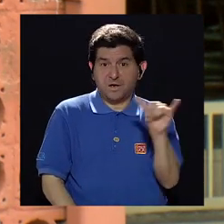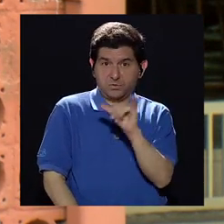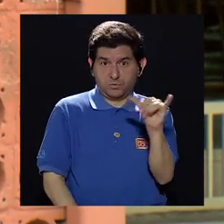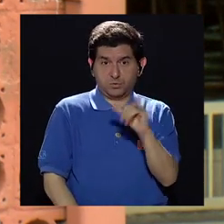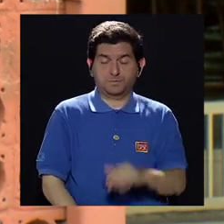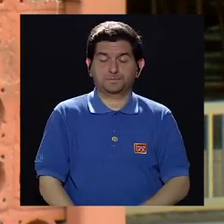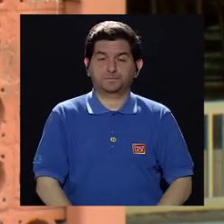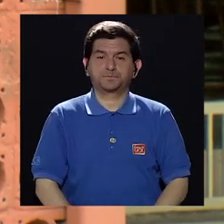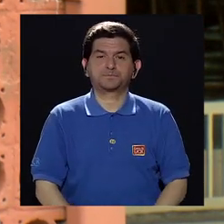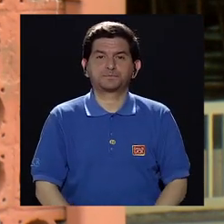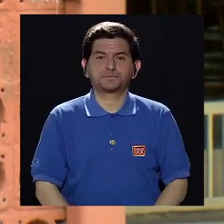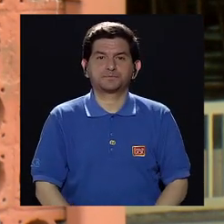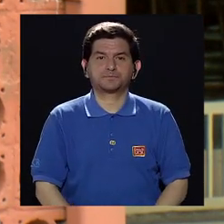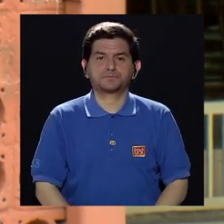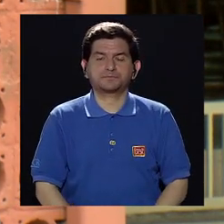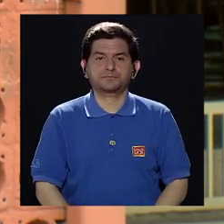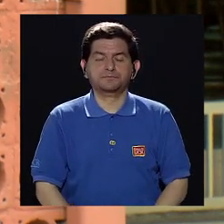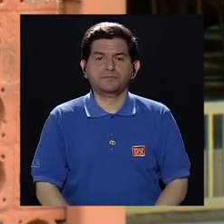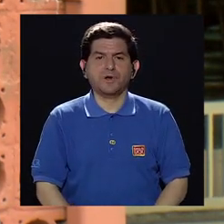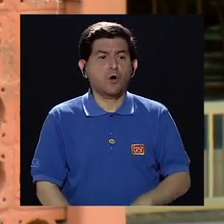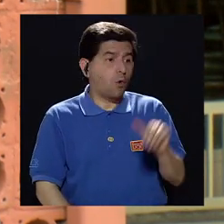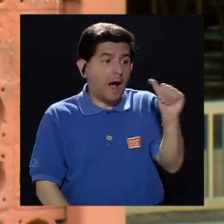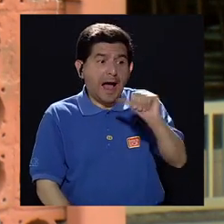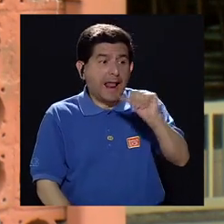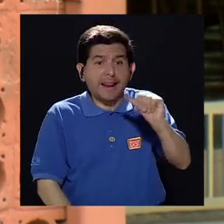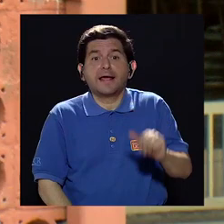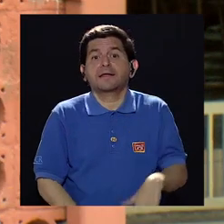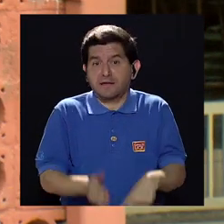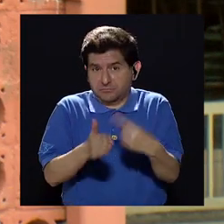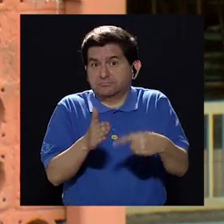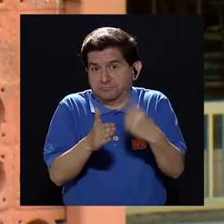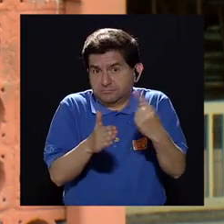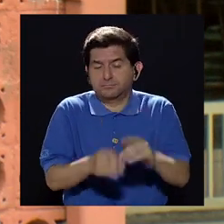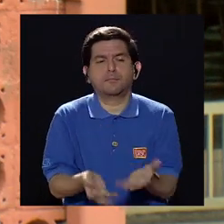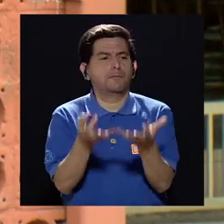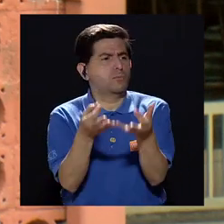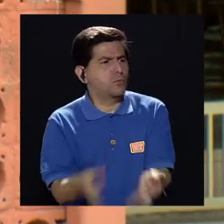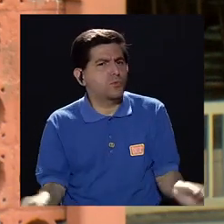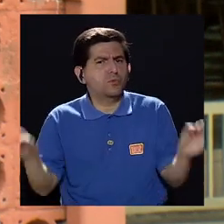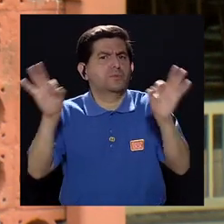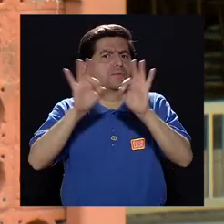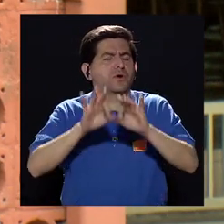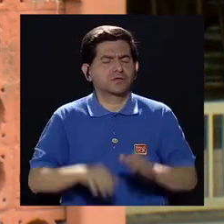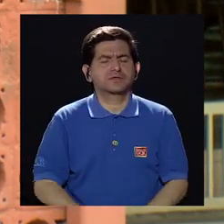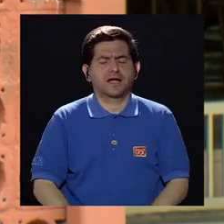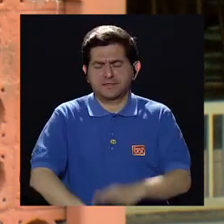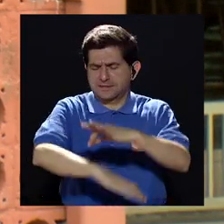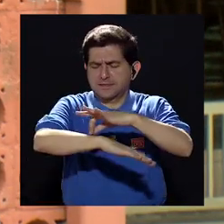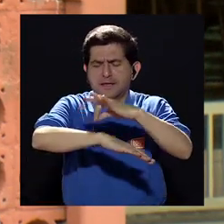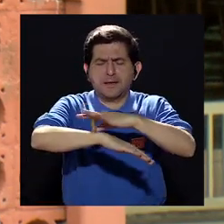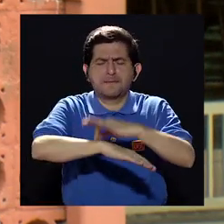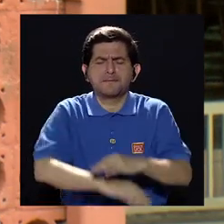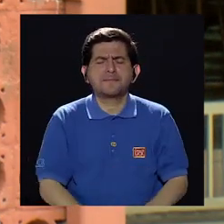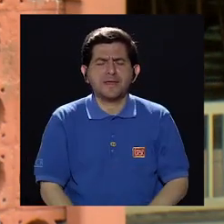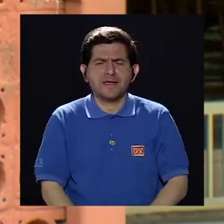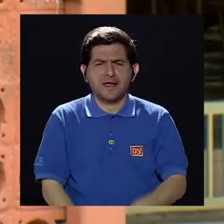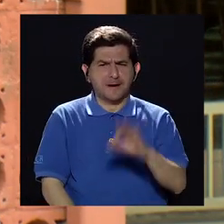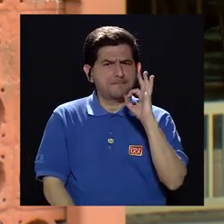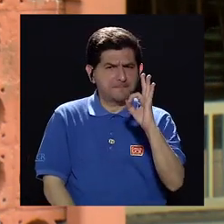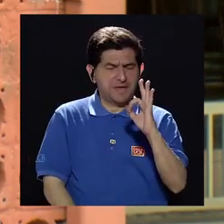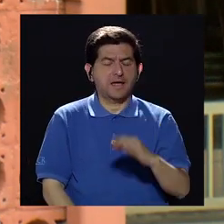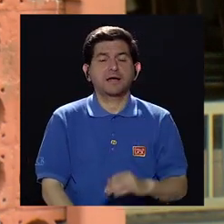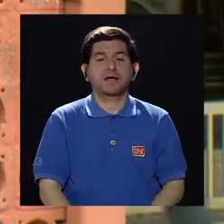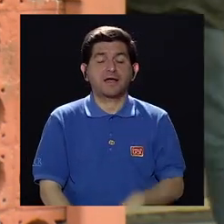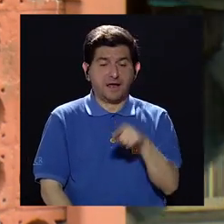también, entonces alergias incluso. Entonces es muy importante mantener una piel intacta, lo que llamamos